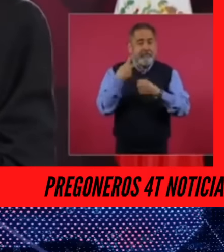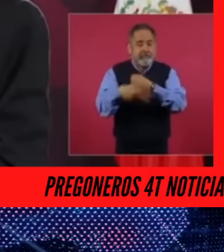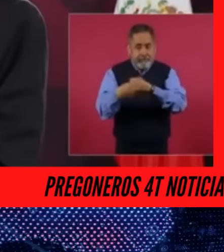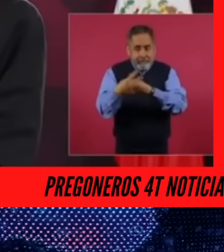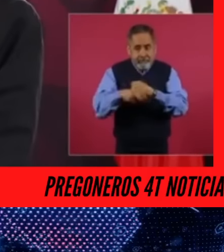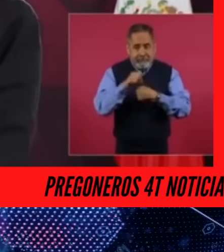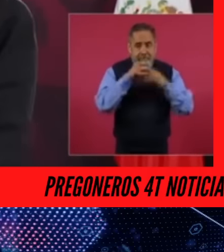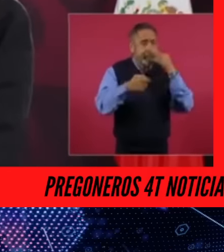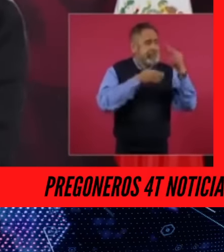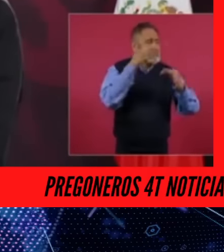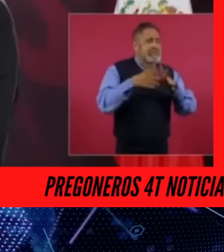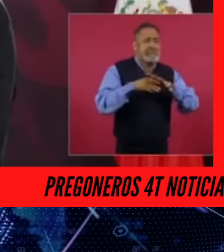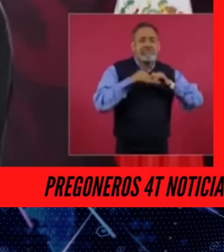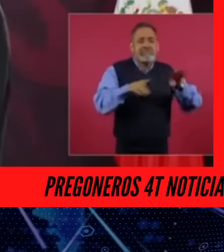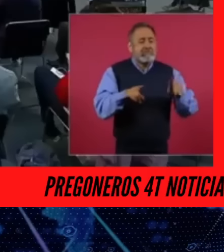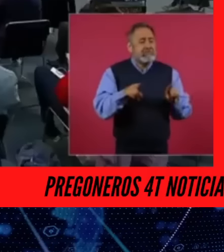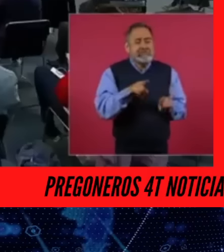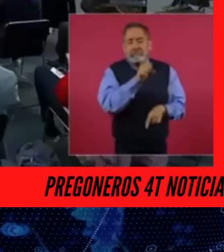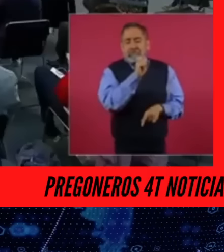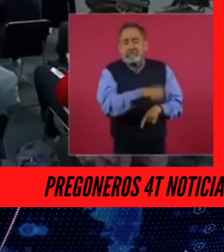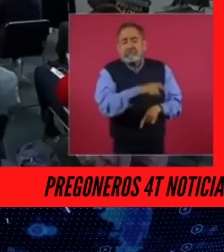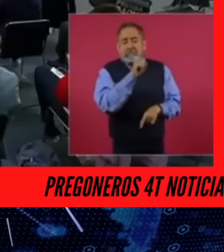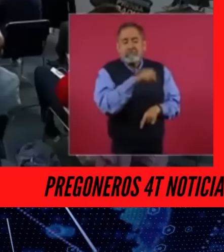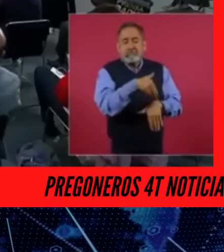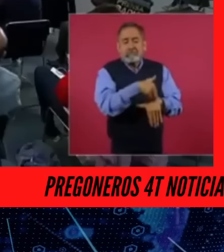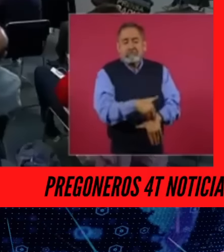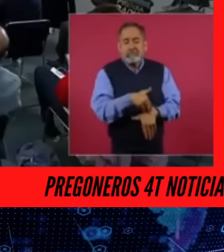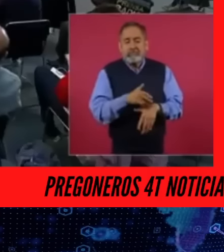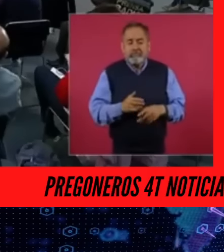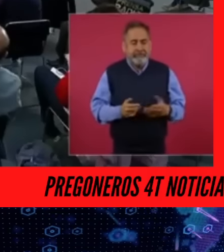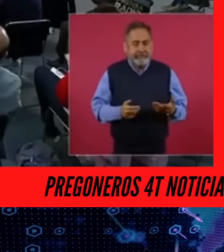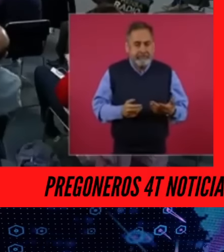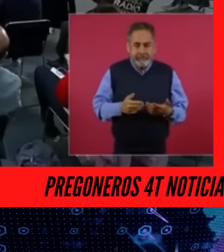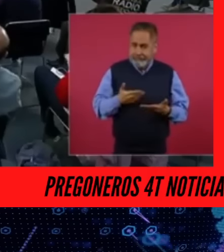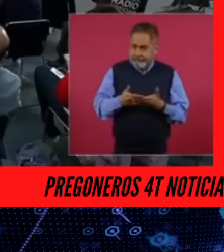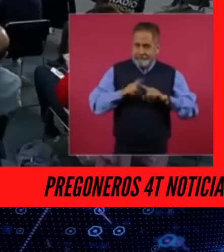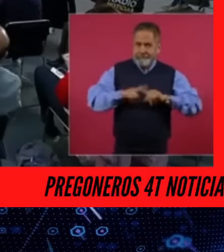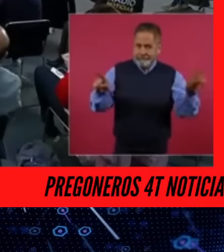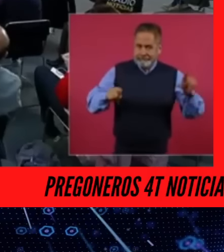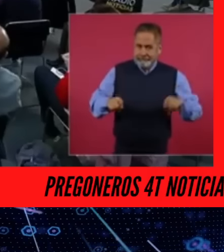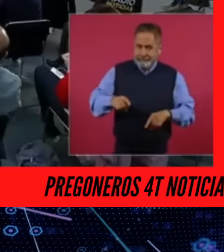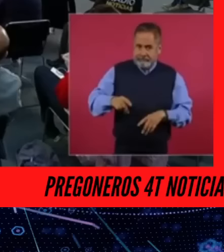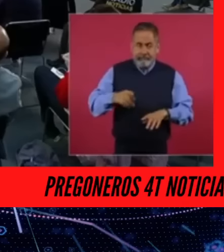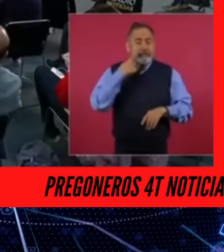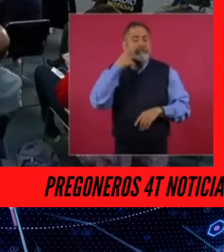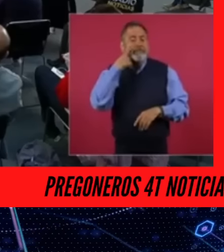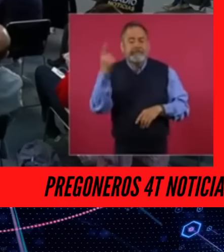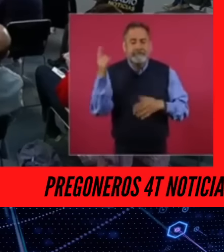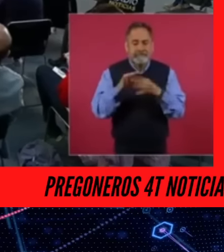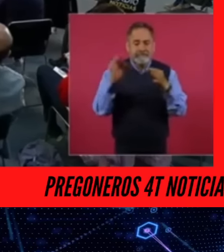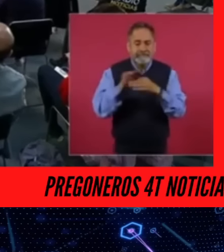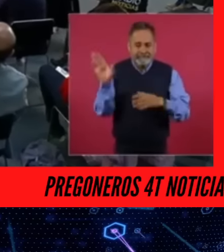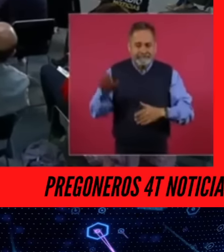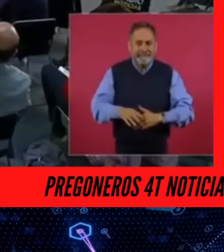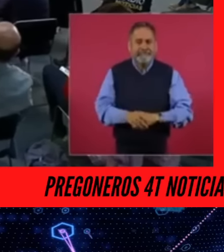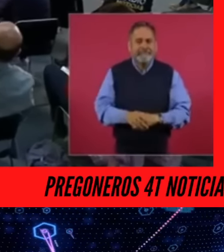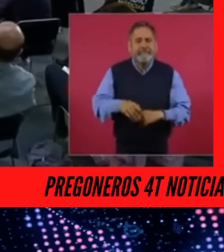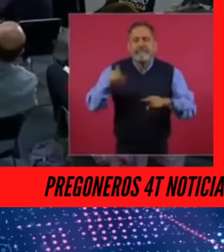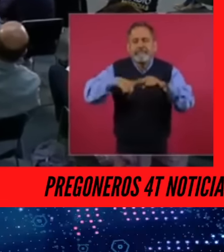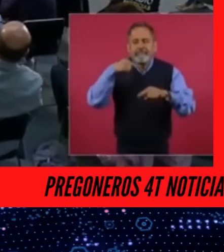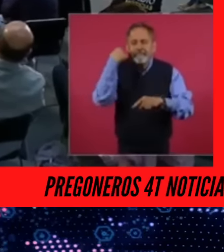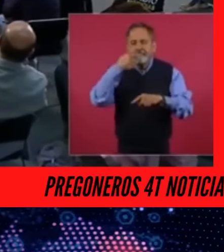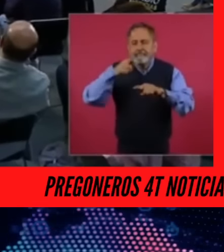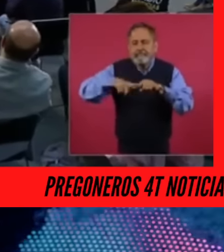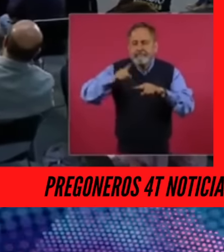el más metido. Y el presidente sabe esto, que es un tema que no se puede olvidar a dos meses de que ya el